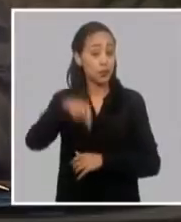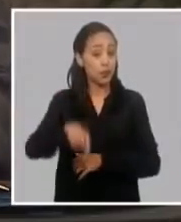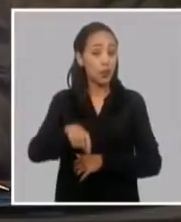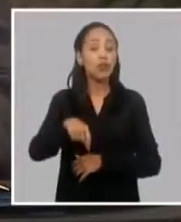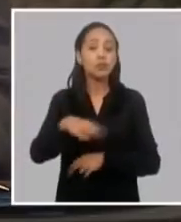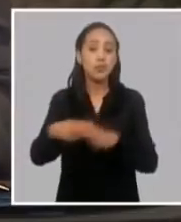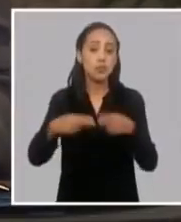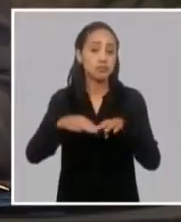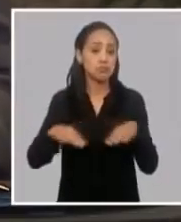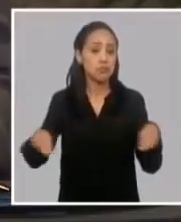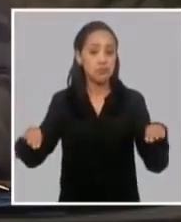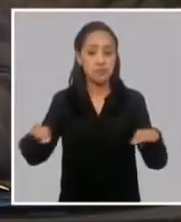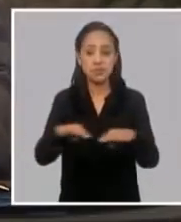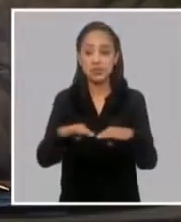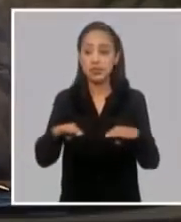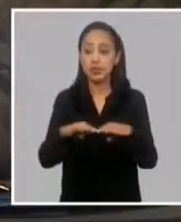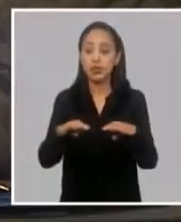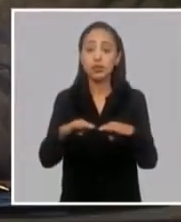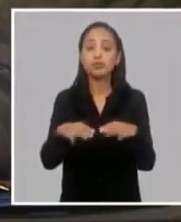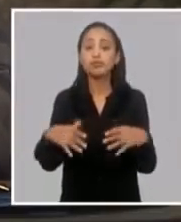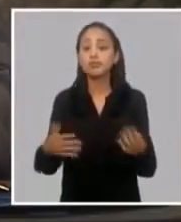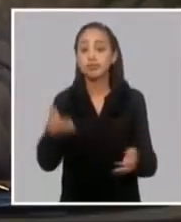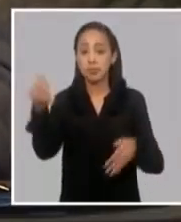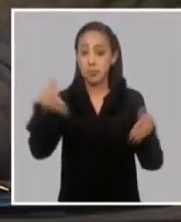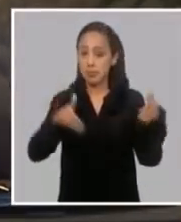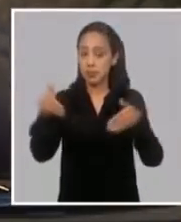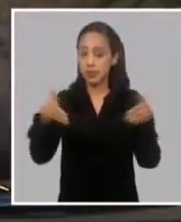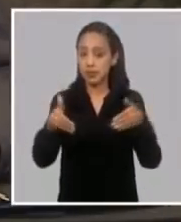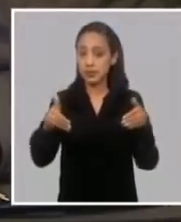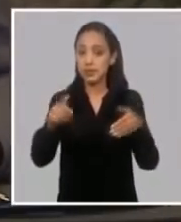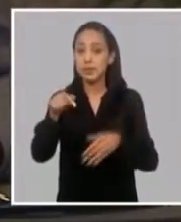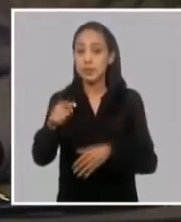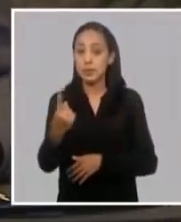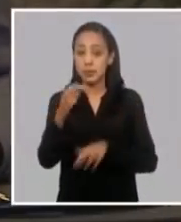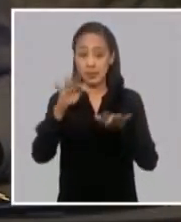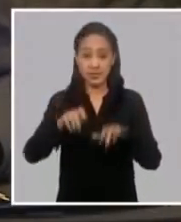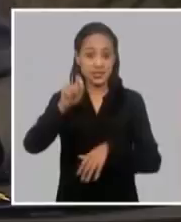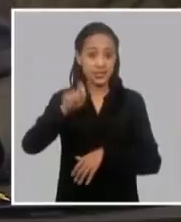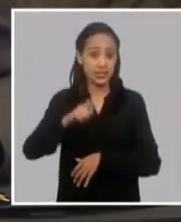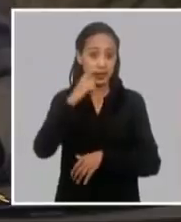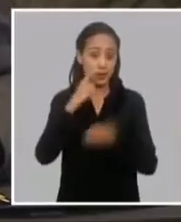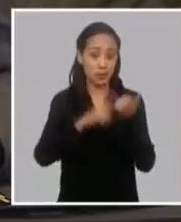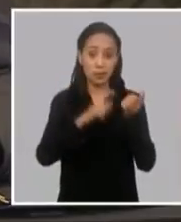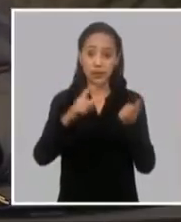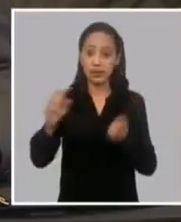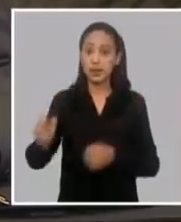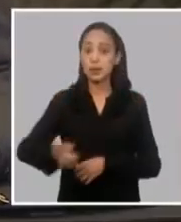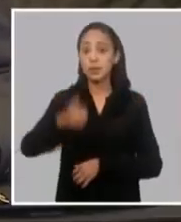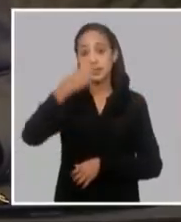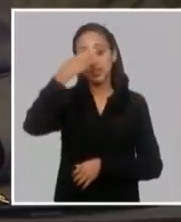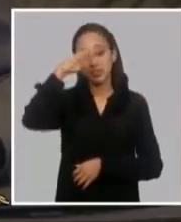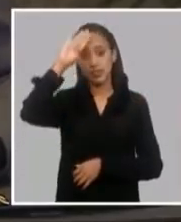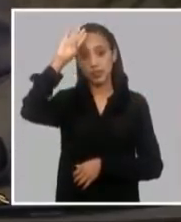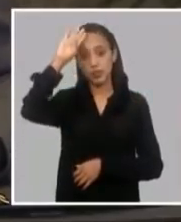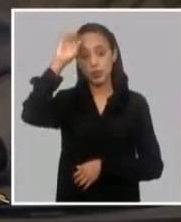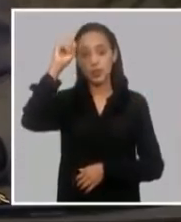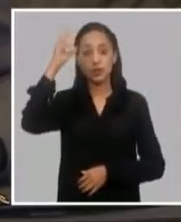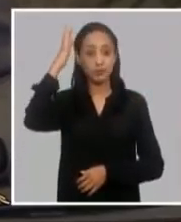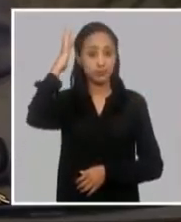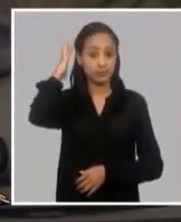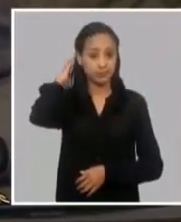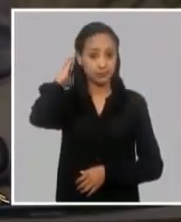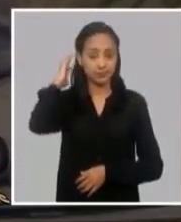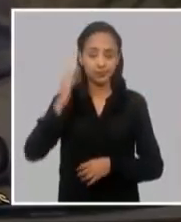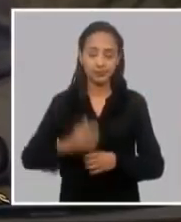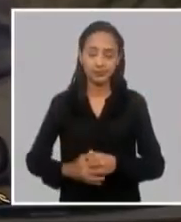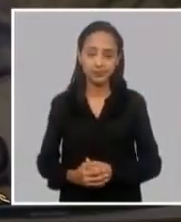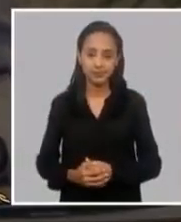...la mesa redonda con la presencia del primer secretario del partido y presidente de la República de